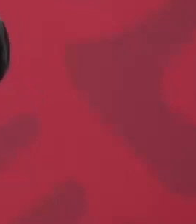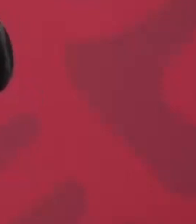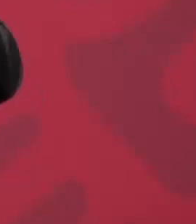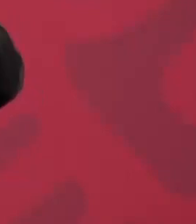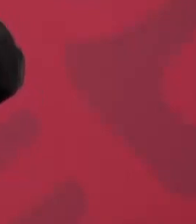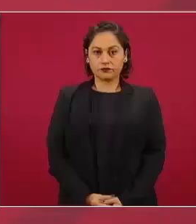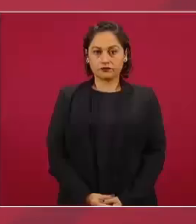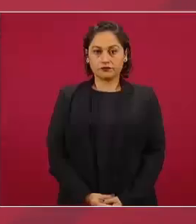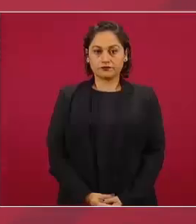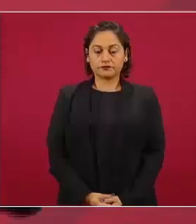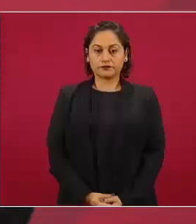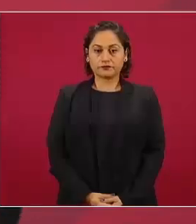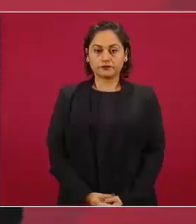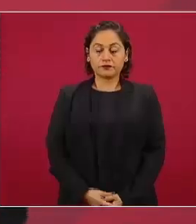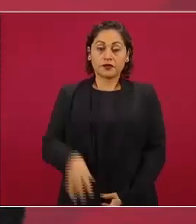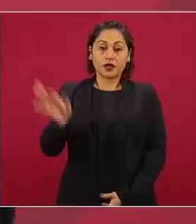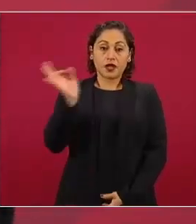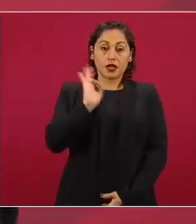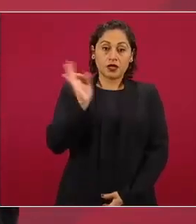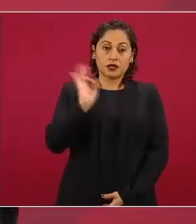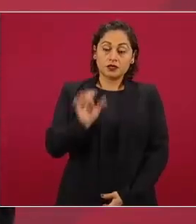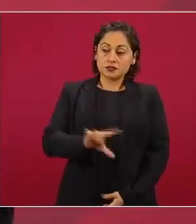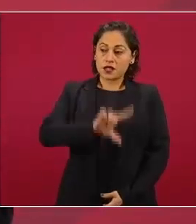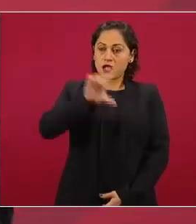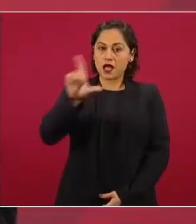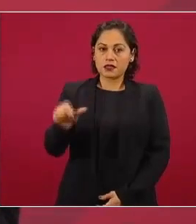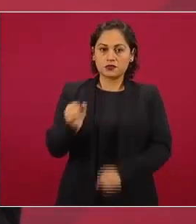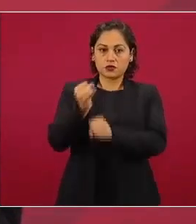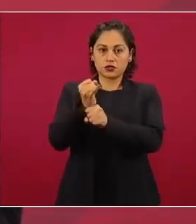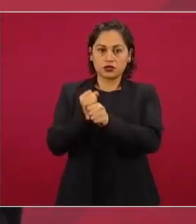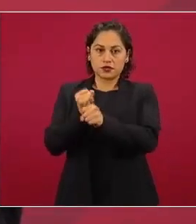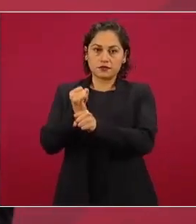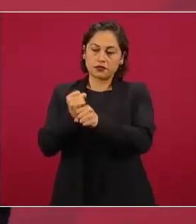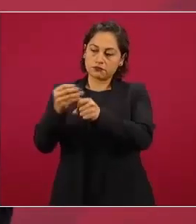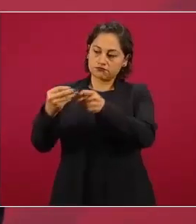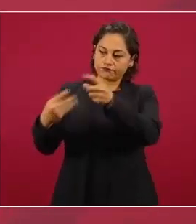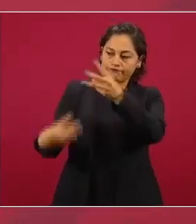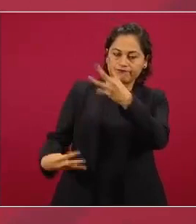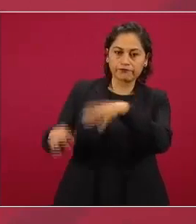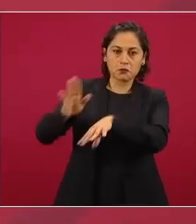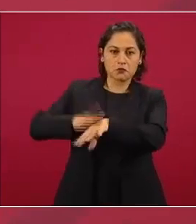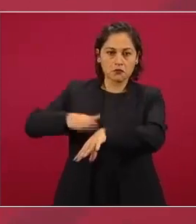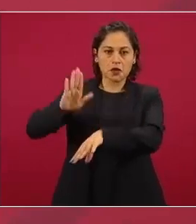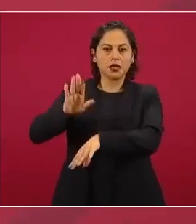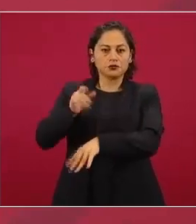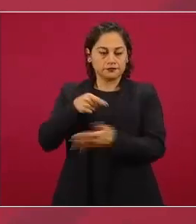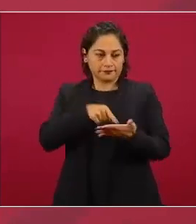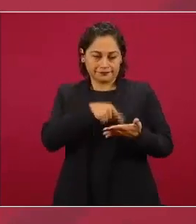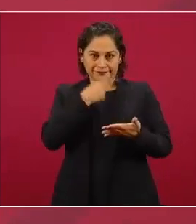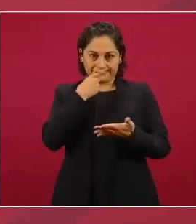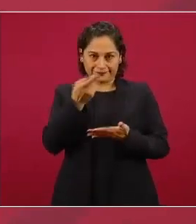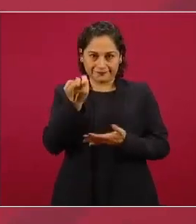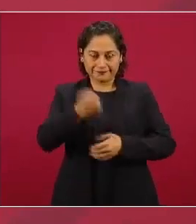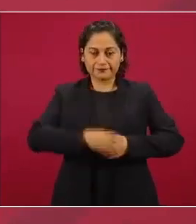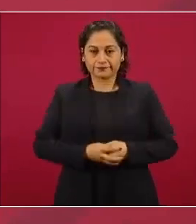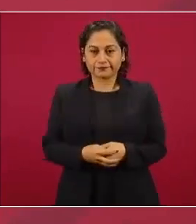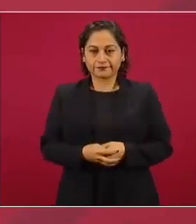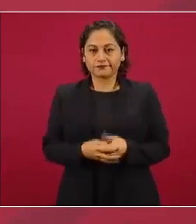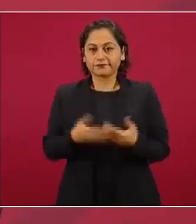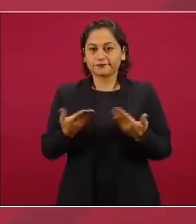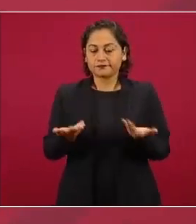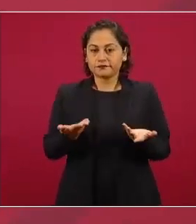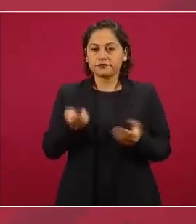pueda haber otras investigaciones derivadas de otras informaciones es lo que quiere decir que desestime los